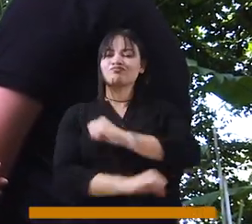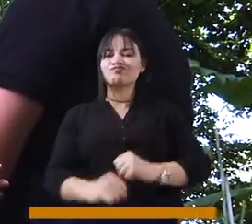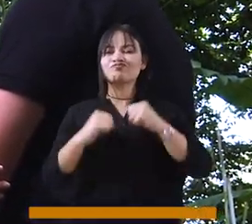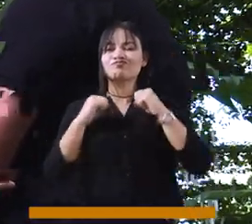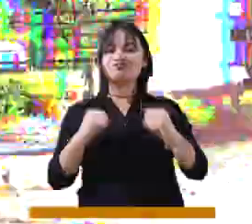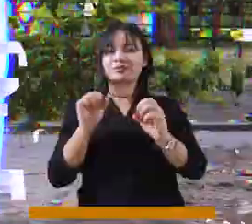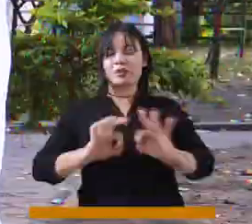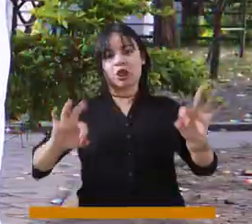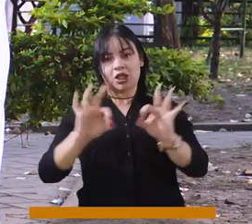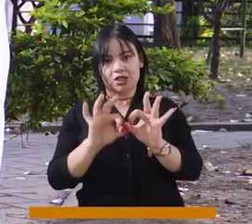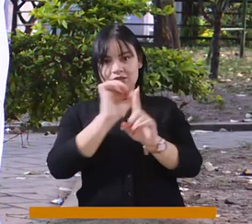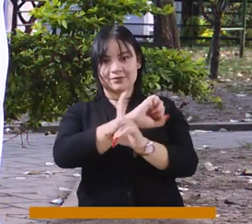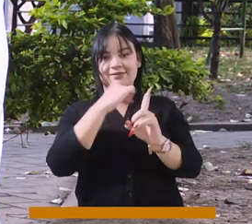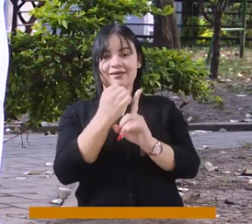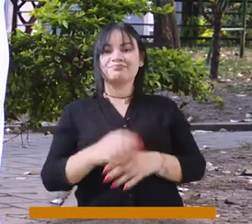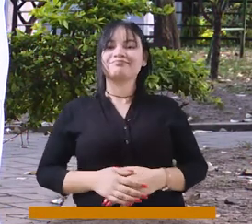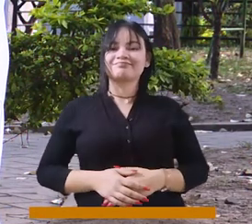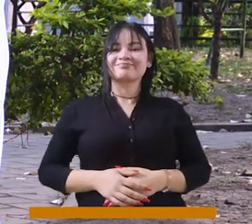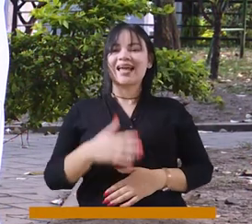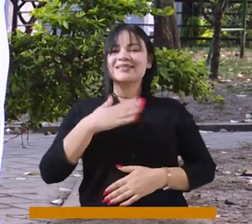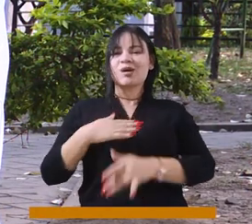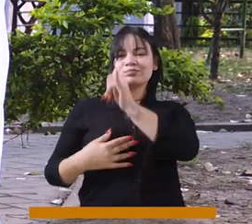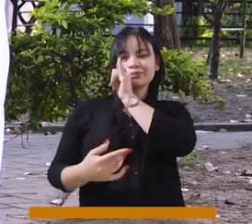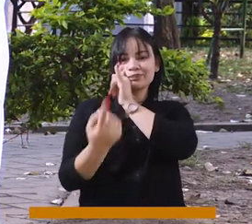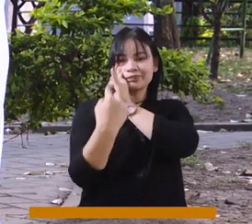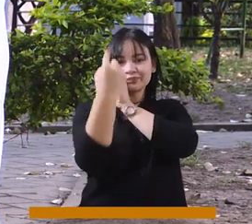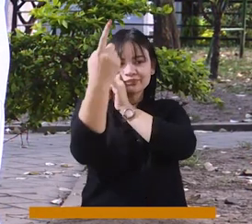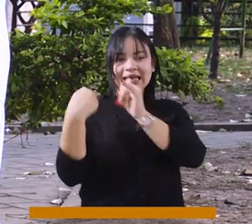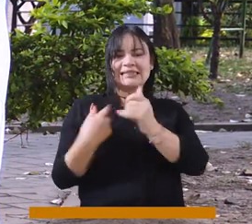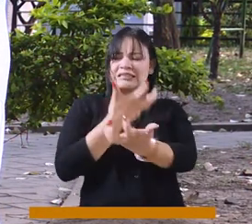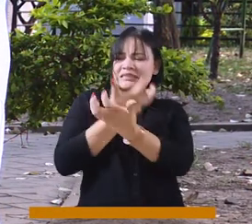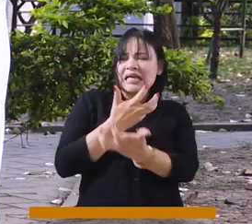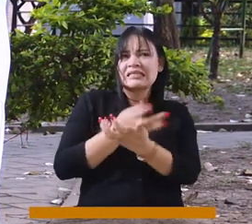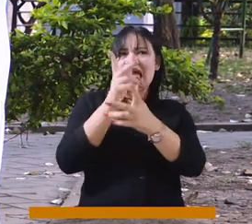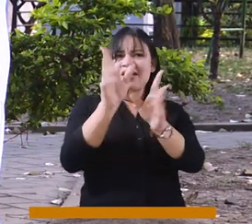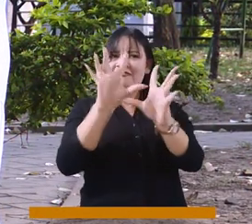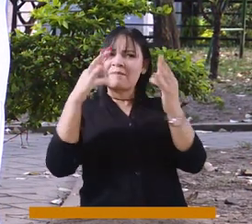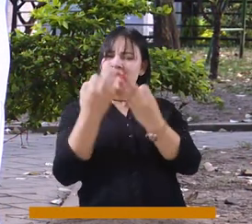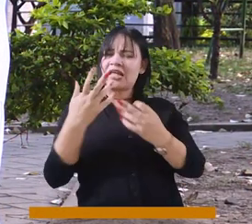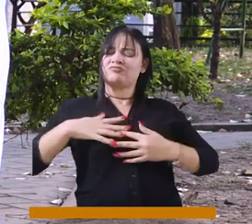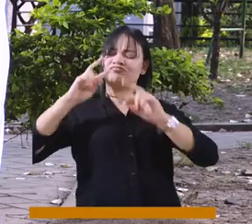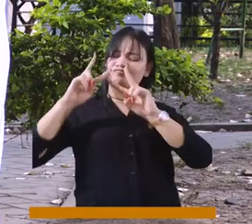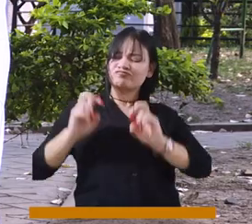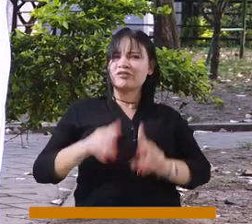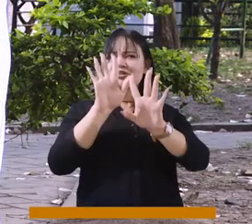de la sociedad y el santuario donde custodia